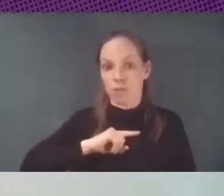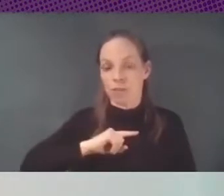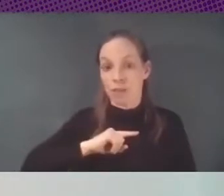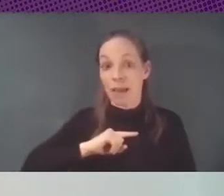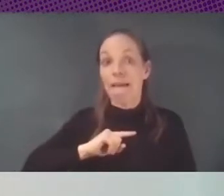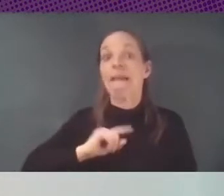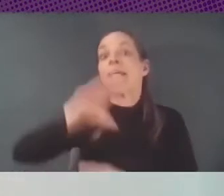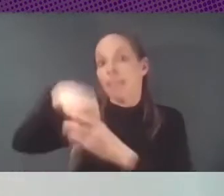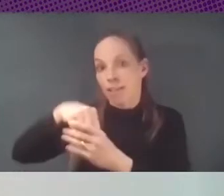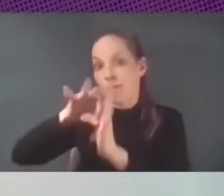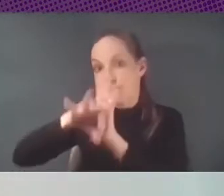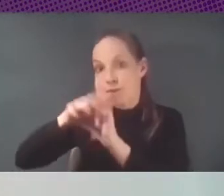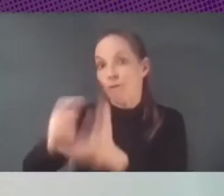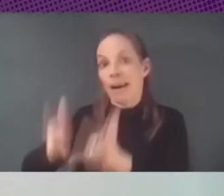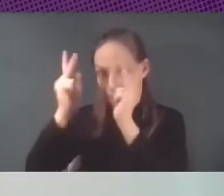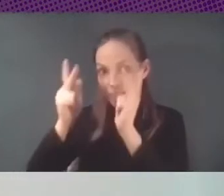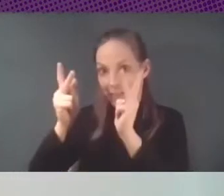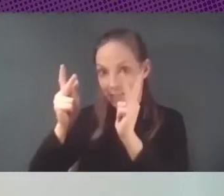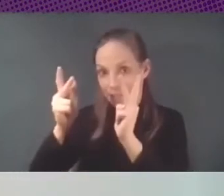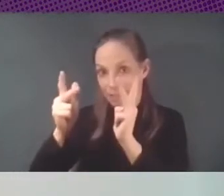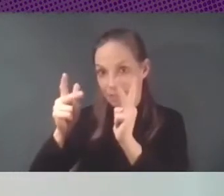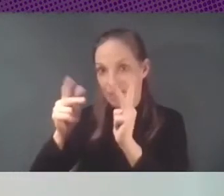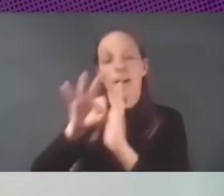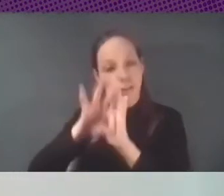libre y no por eso no dejan de construir